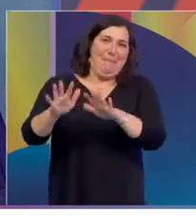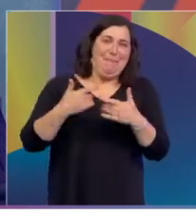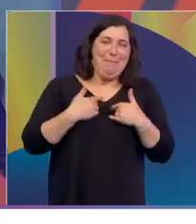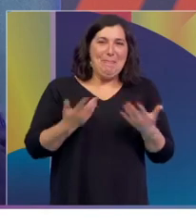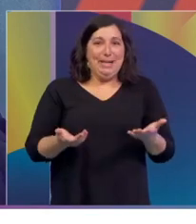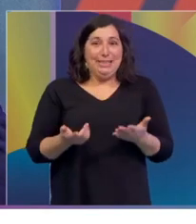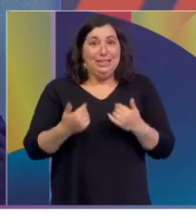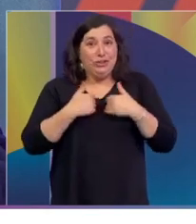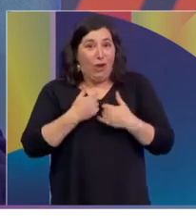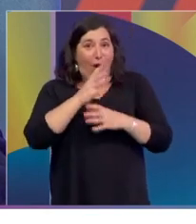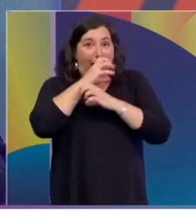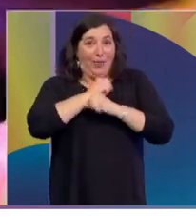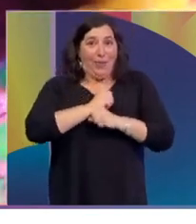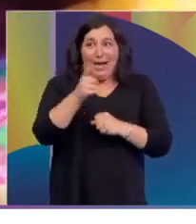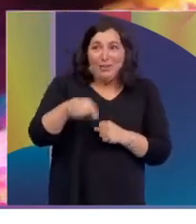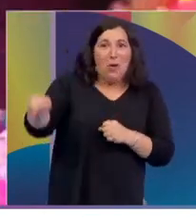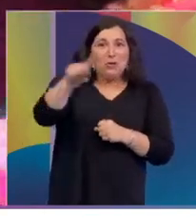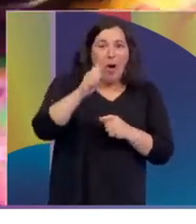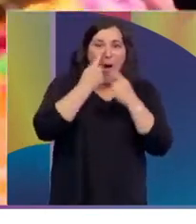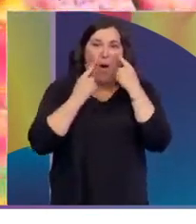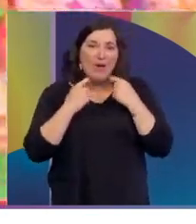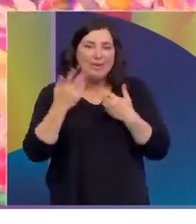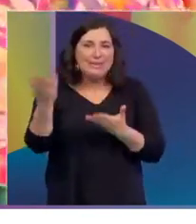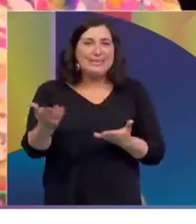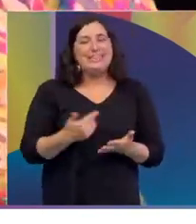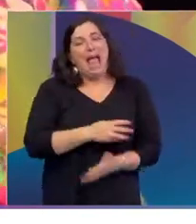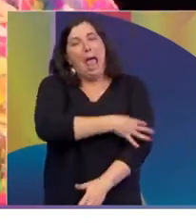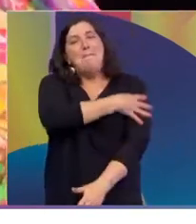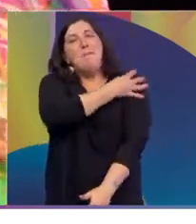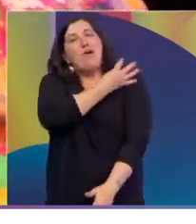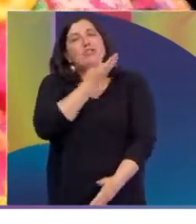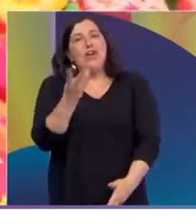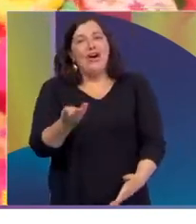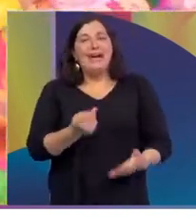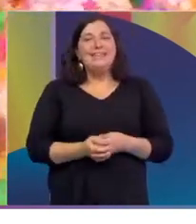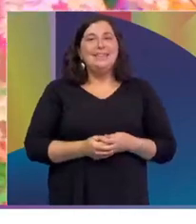yo me estoy controlando y no, la verdad, súper emocionante porque,